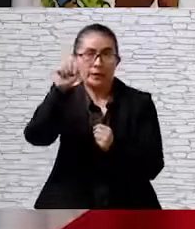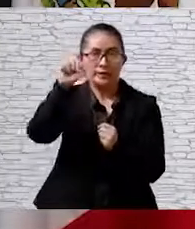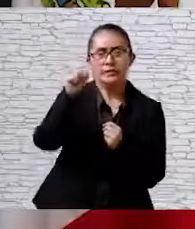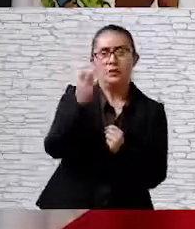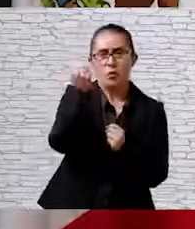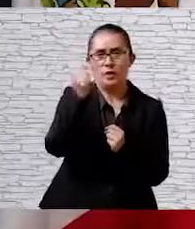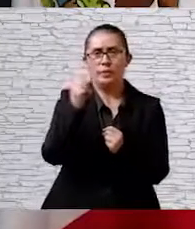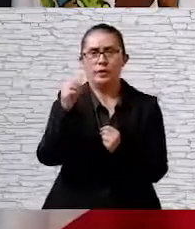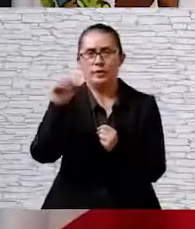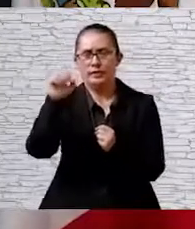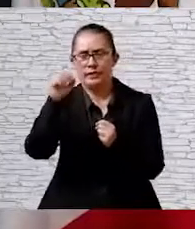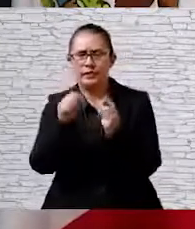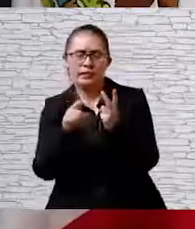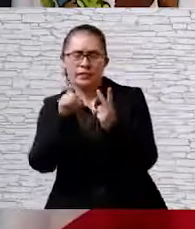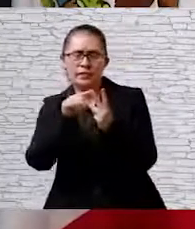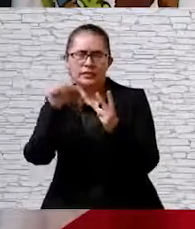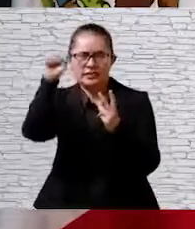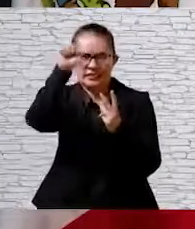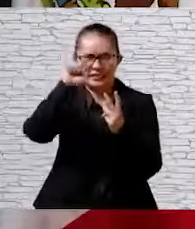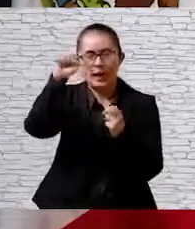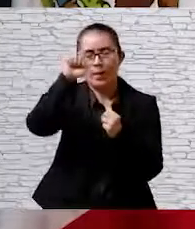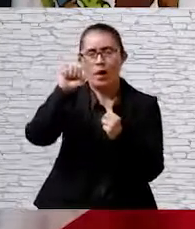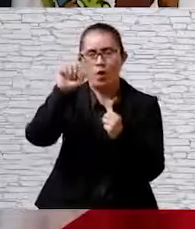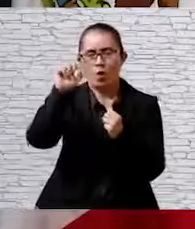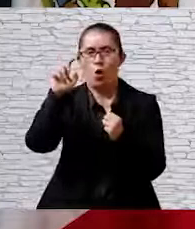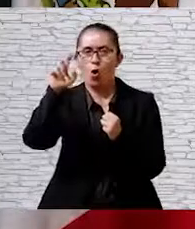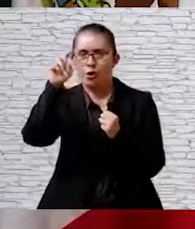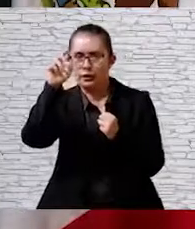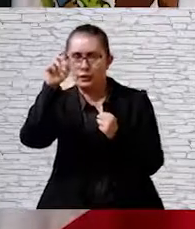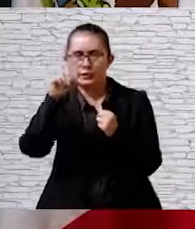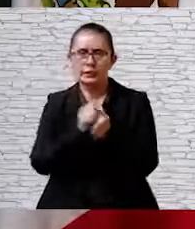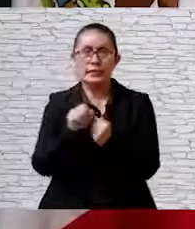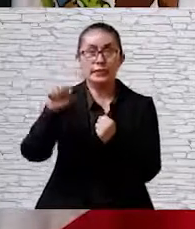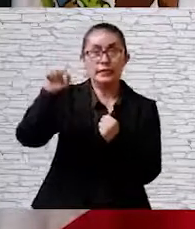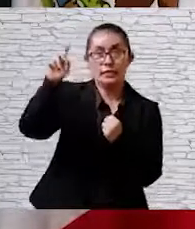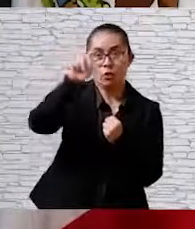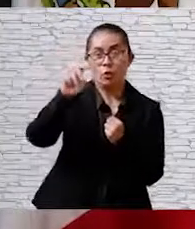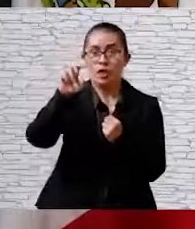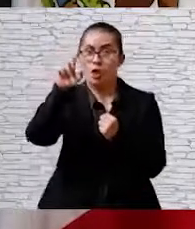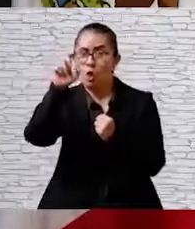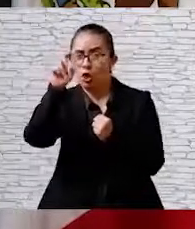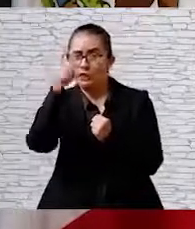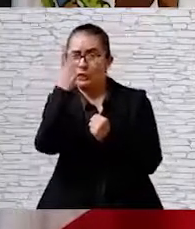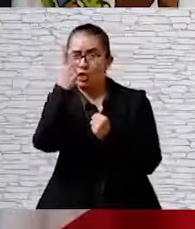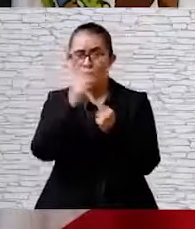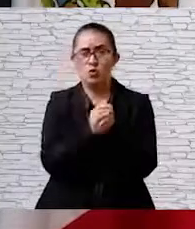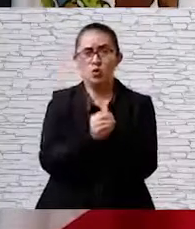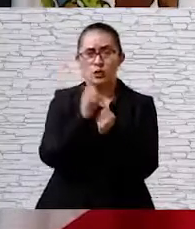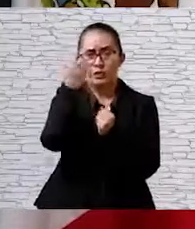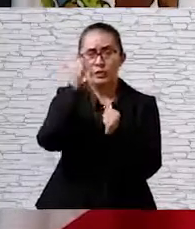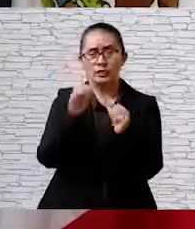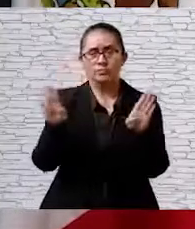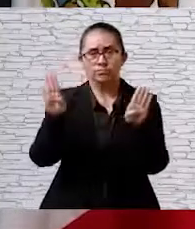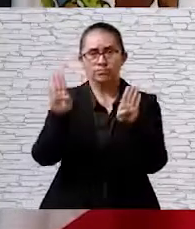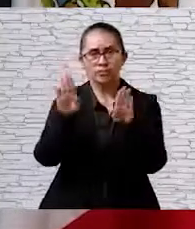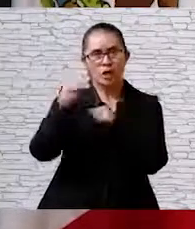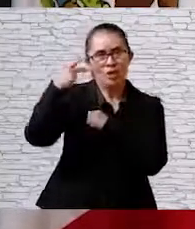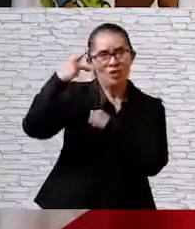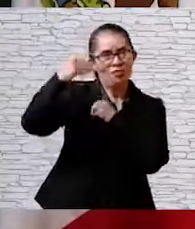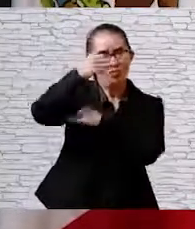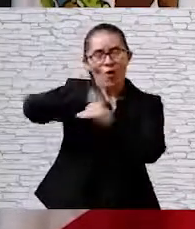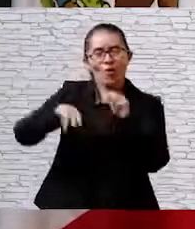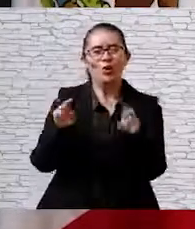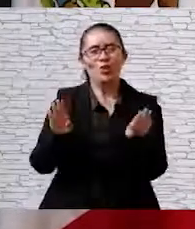29, sábado 30 y domingo 31 de enero, se ordena un cierre total de actividades comerciales y